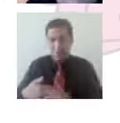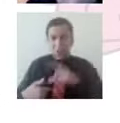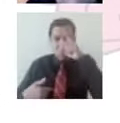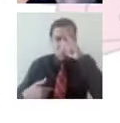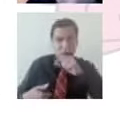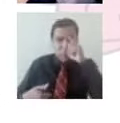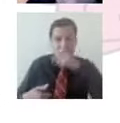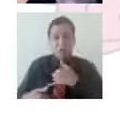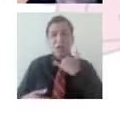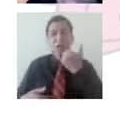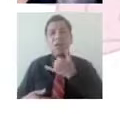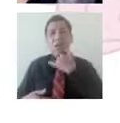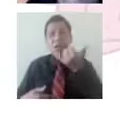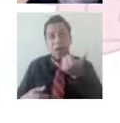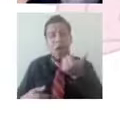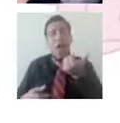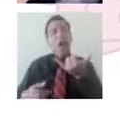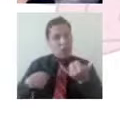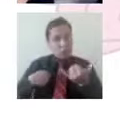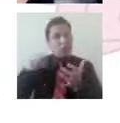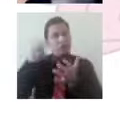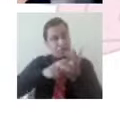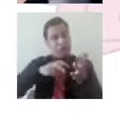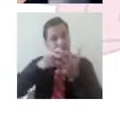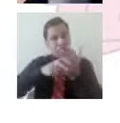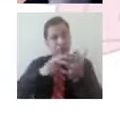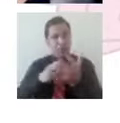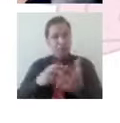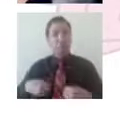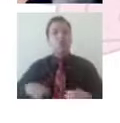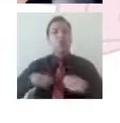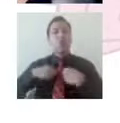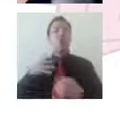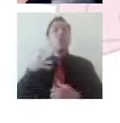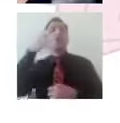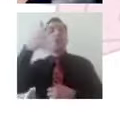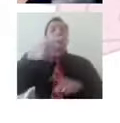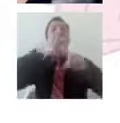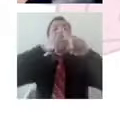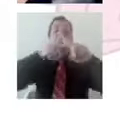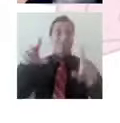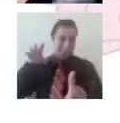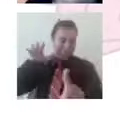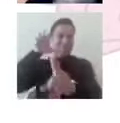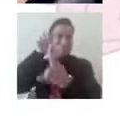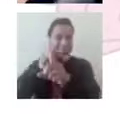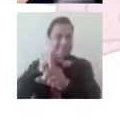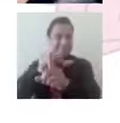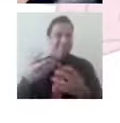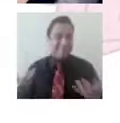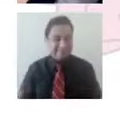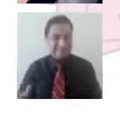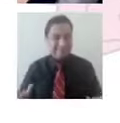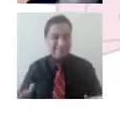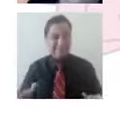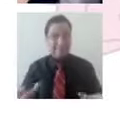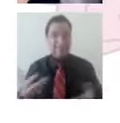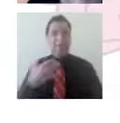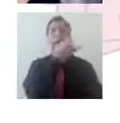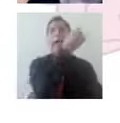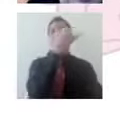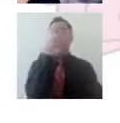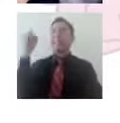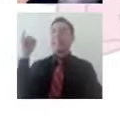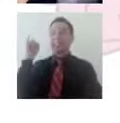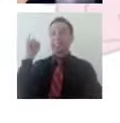una manera diferente. Por eso esta analogía del jardín que les mencionaba, ¿no? ¿Qué es lo que yo quiero en esta